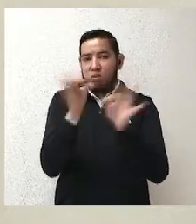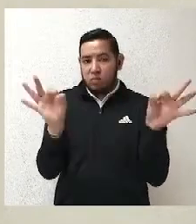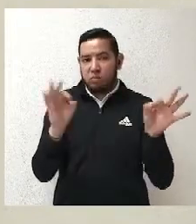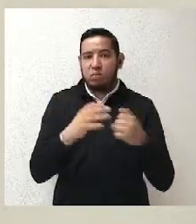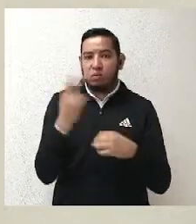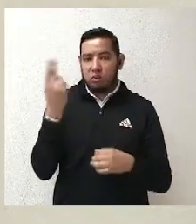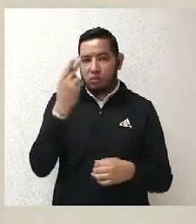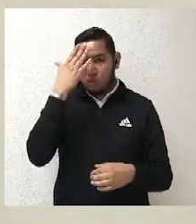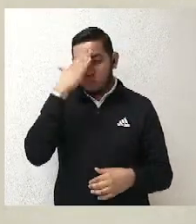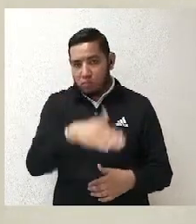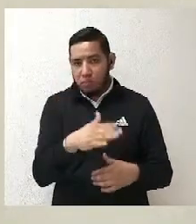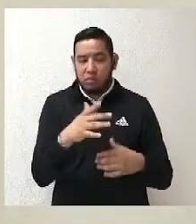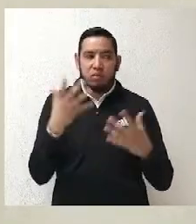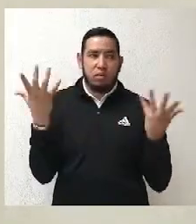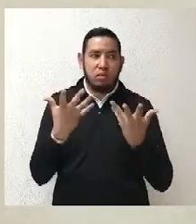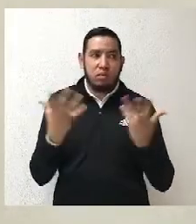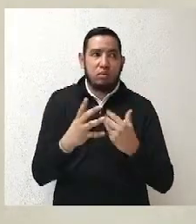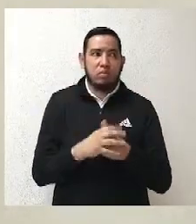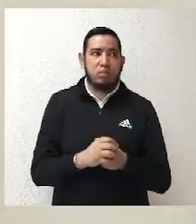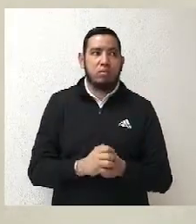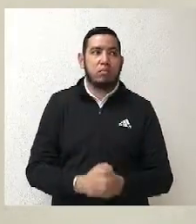Es su derecho a saber.